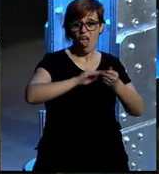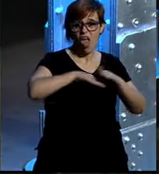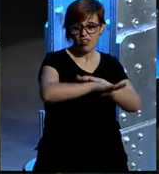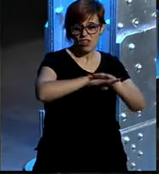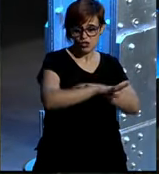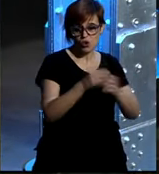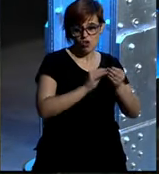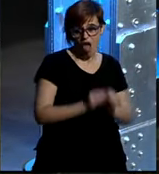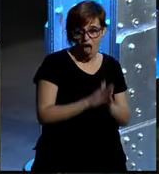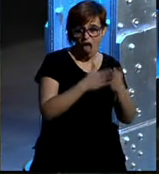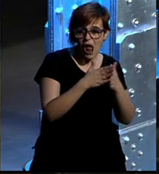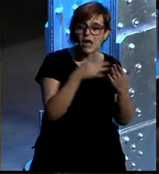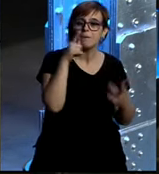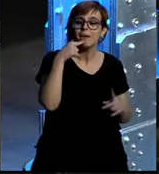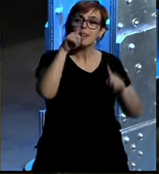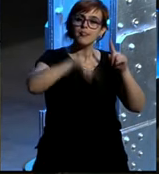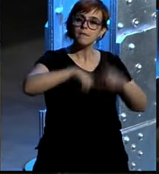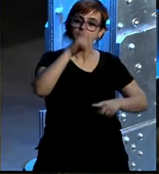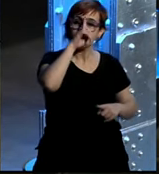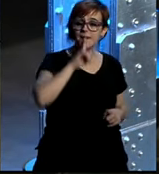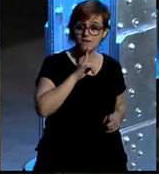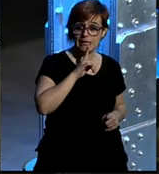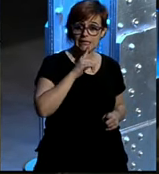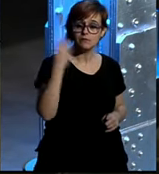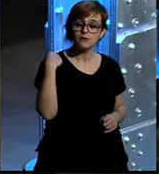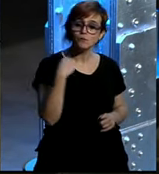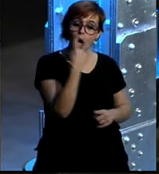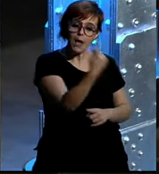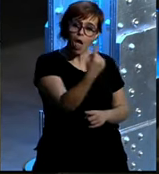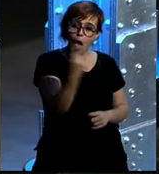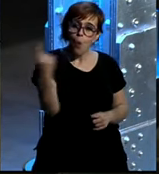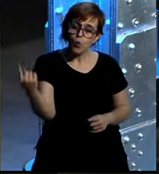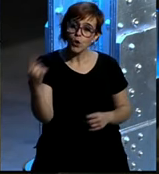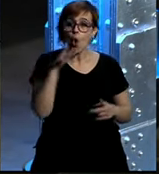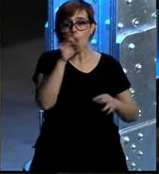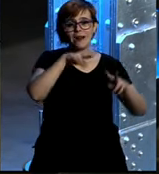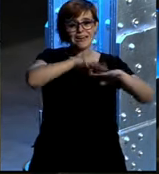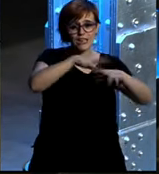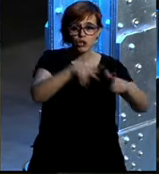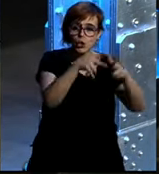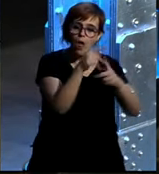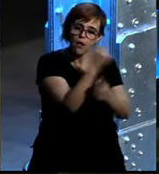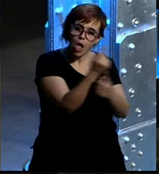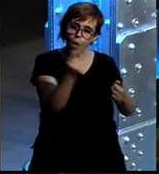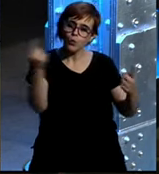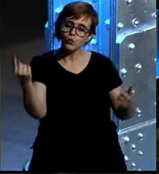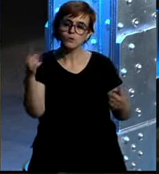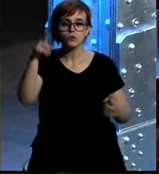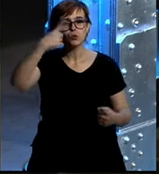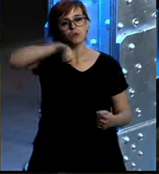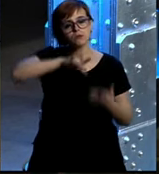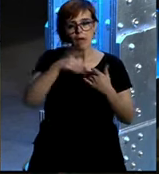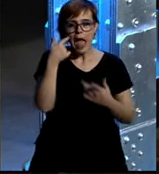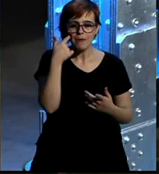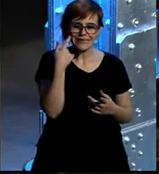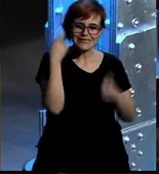digamos definido es para cada perfil y también respondo a pregunta anterior para cada perfil o para cada red social nosotros tenemos identificado un poco pues qué es lo